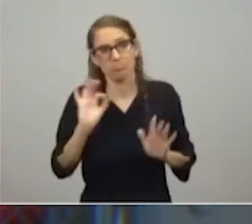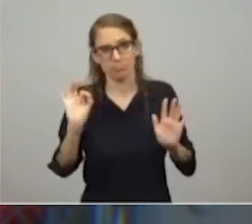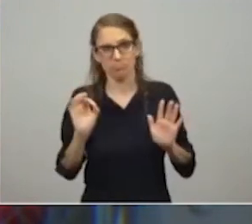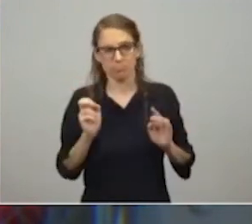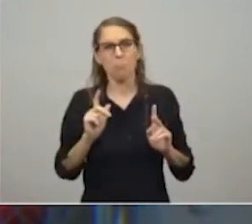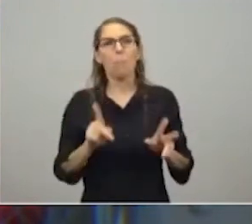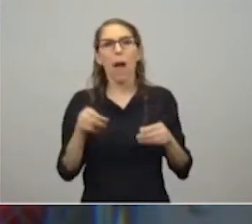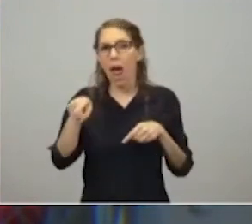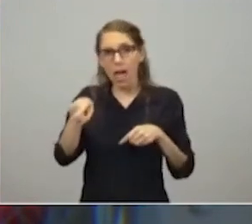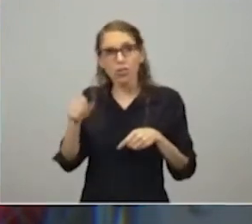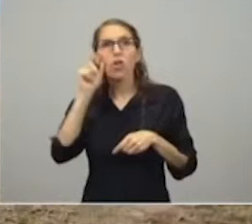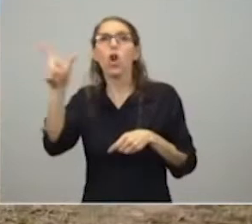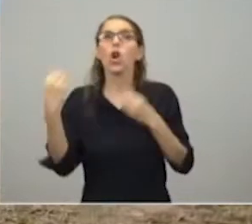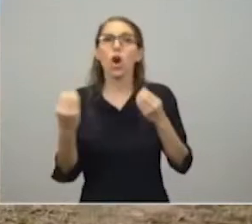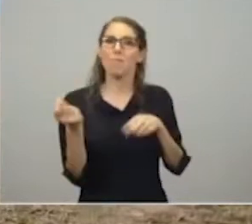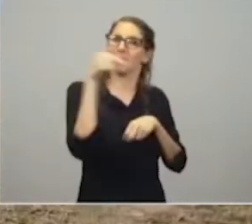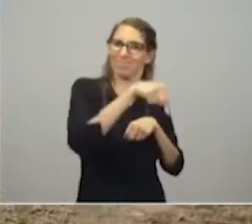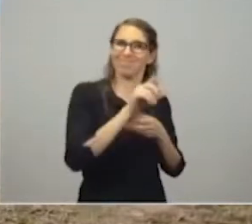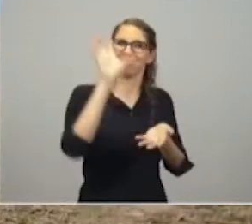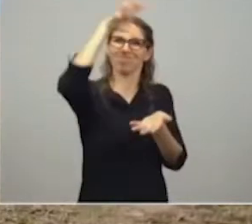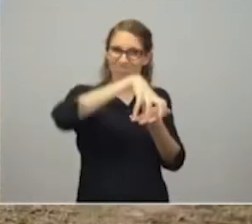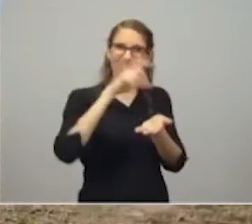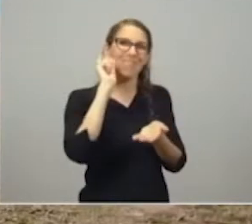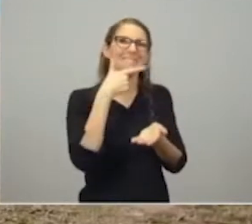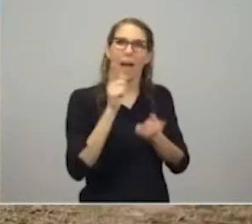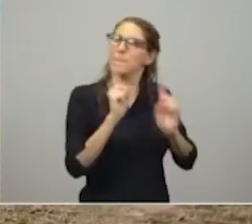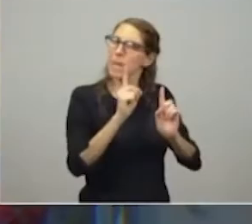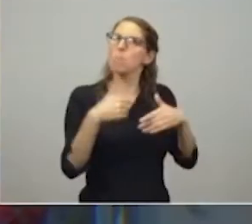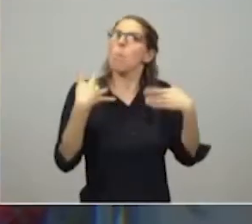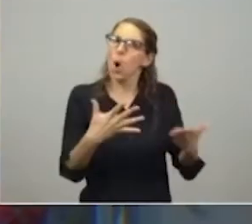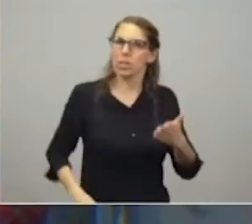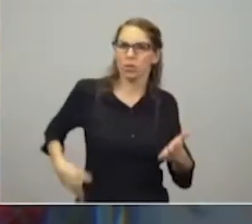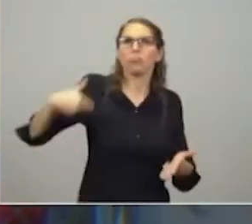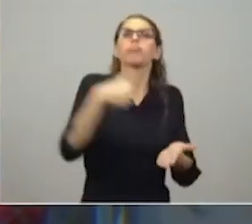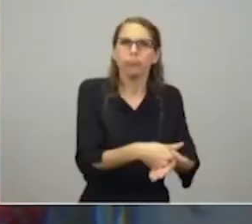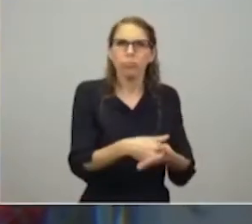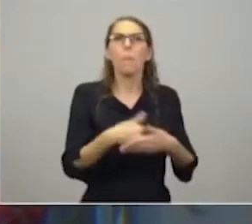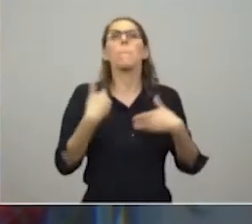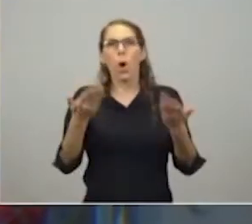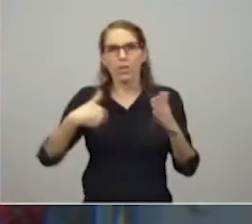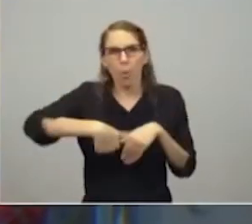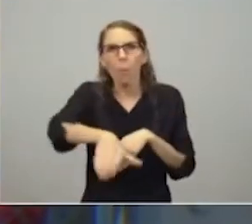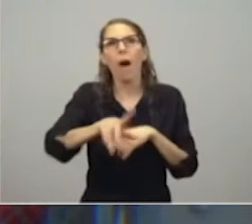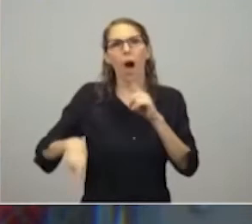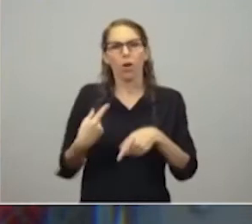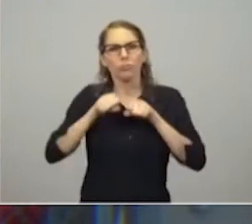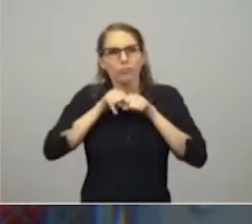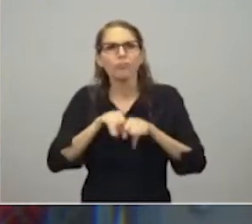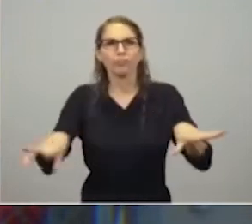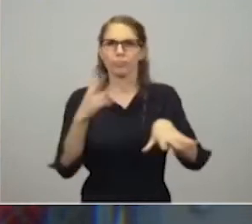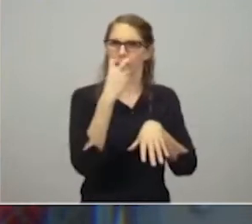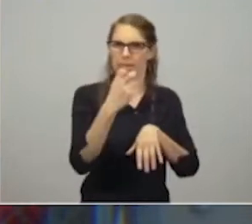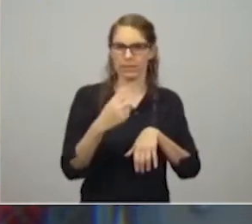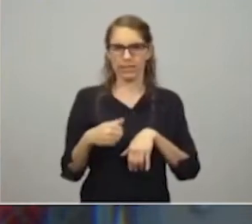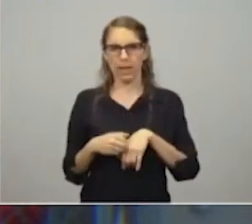para eso construimos esto, para eso están estas inversiones, para eso va a estar la línea de transmisión y la transformadora,